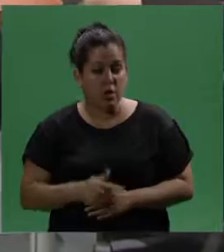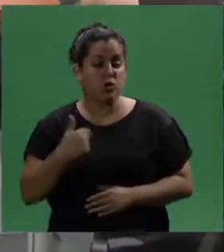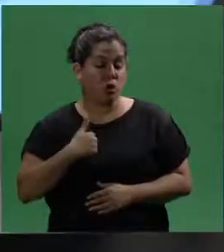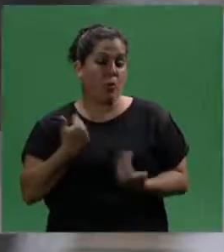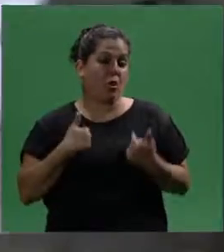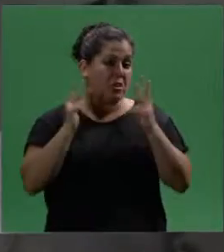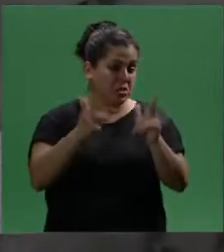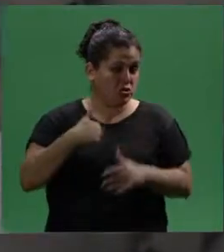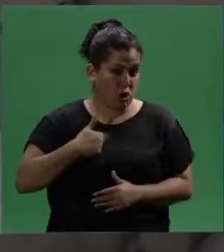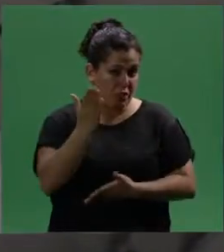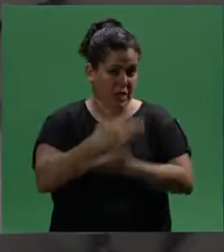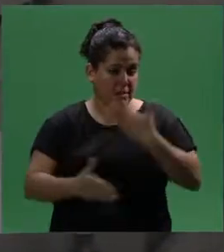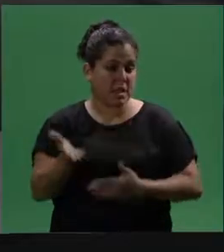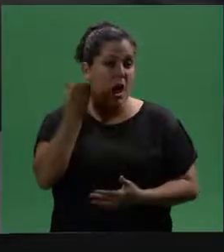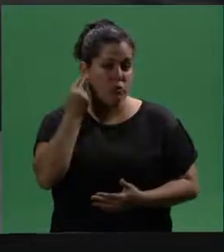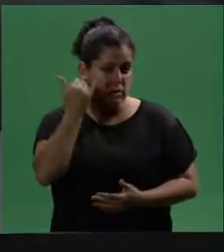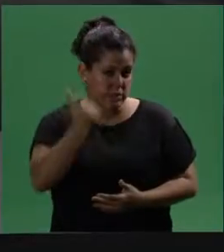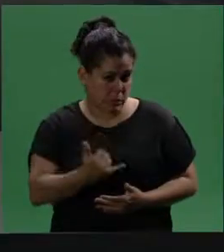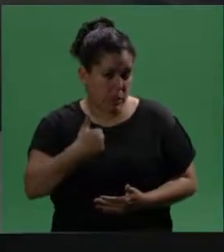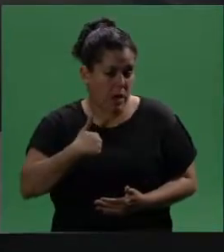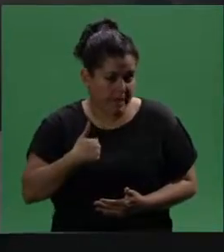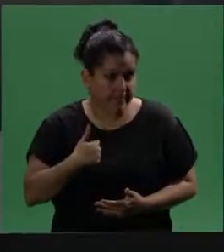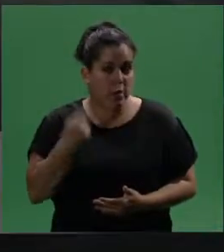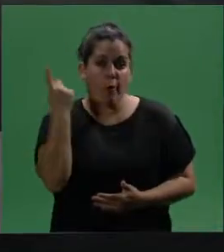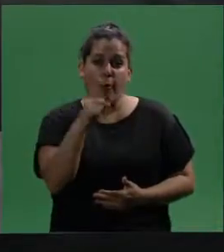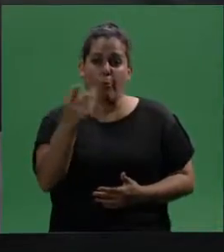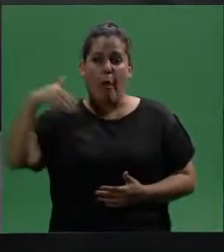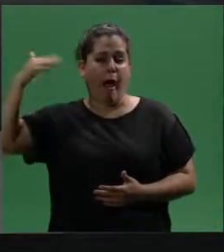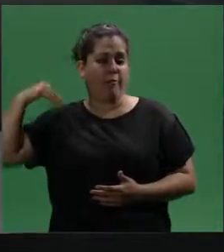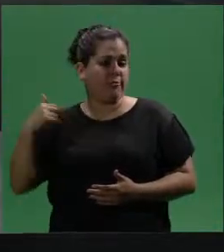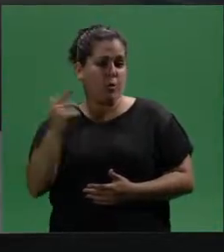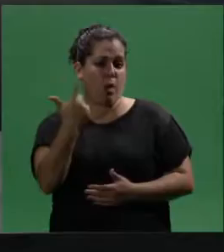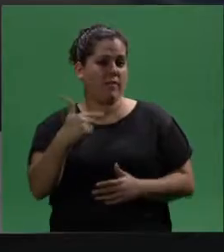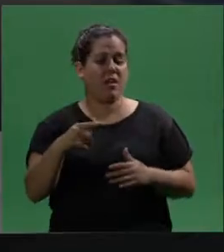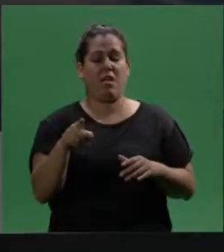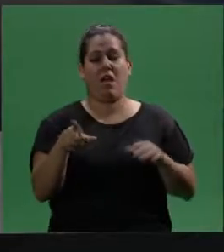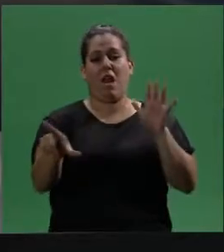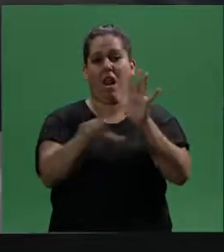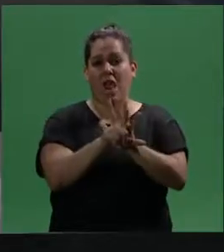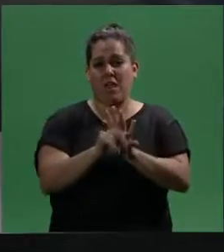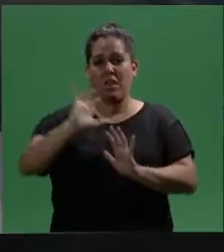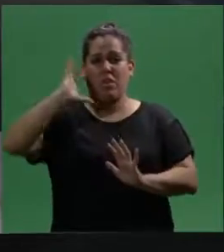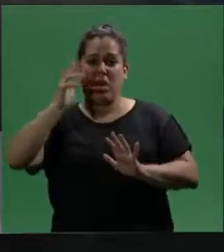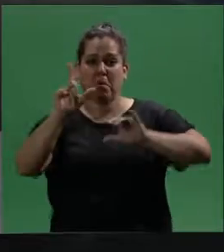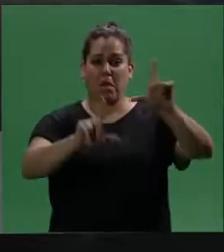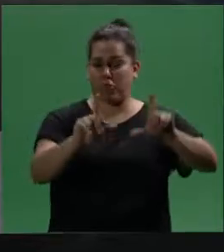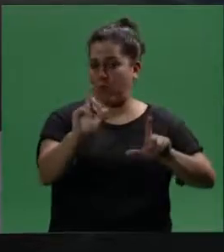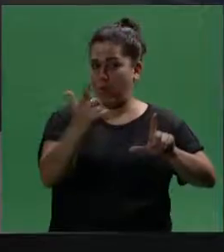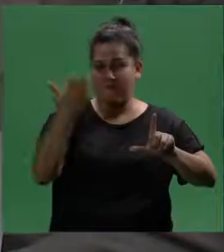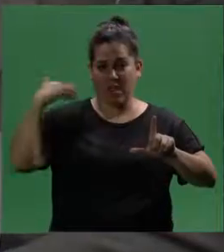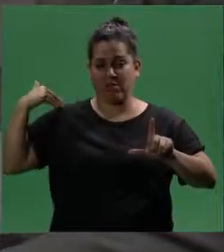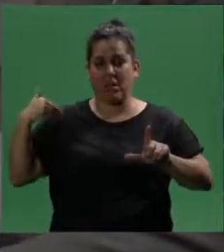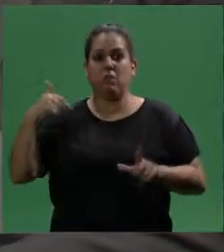Daniel. Puedo decir que desde mi discapacidad auditiva, cuando no estaba vigente esa disposición de la ley de medios,